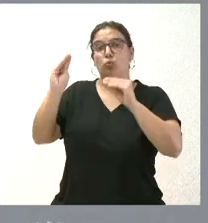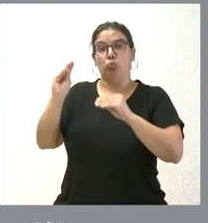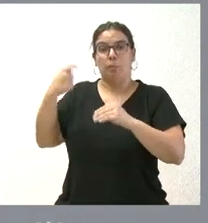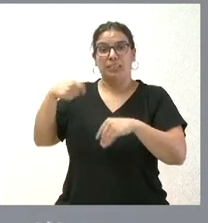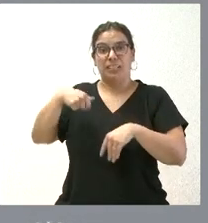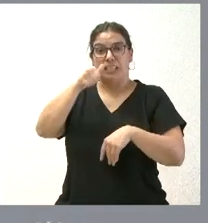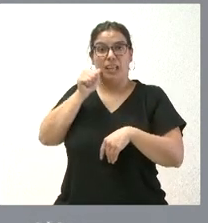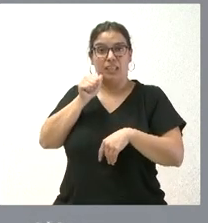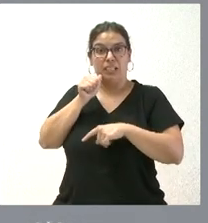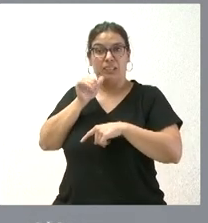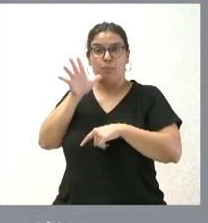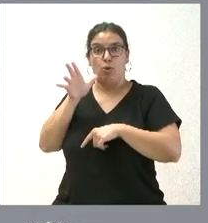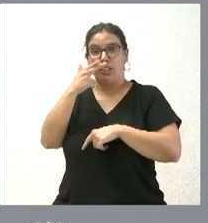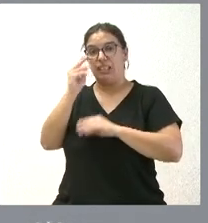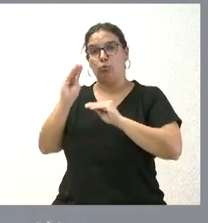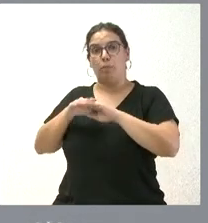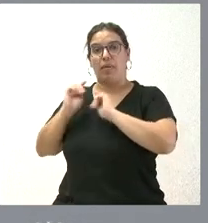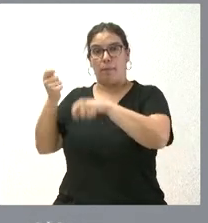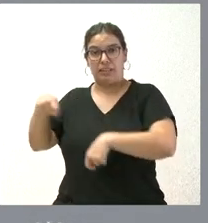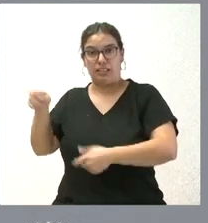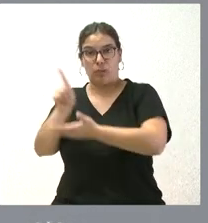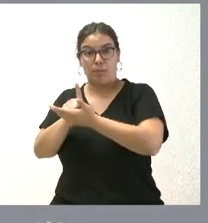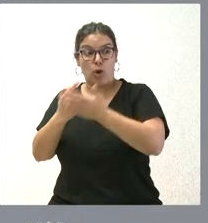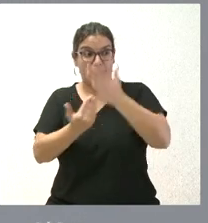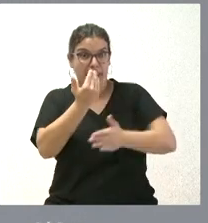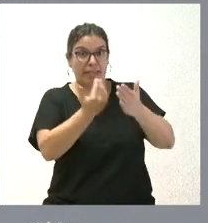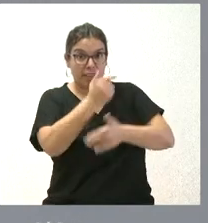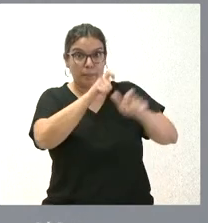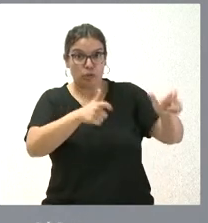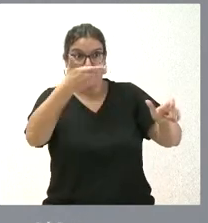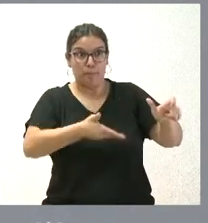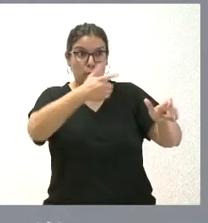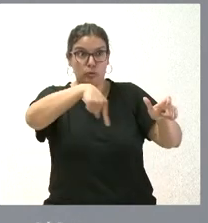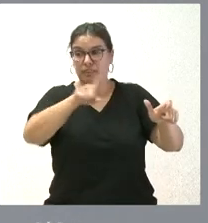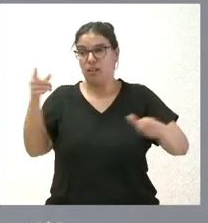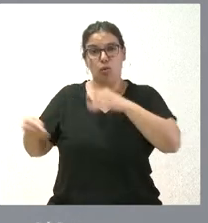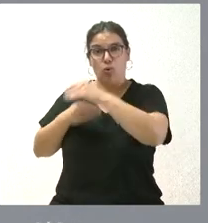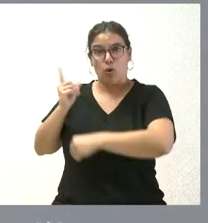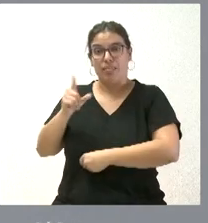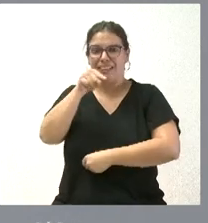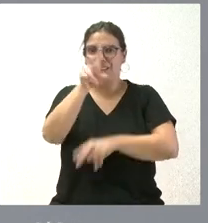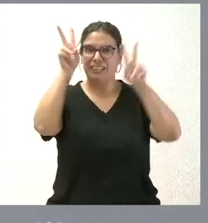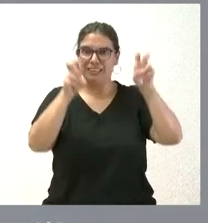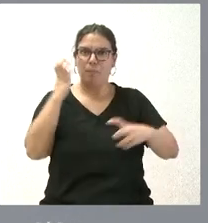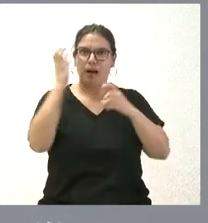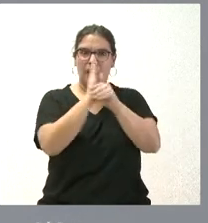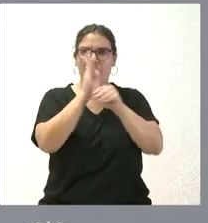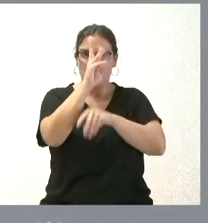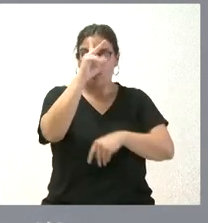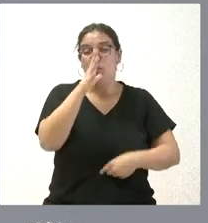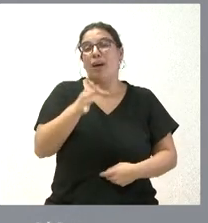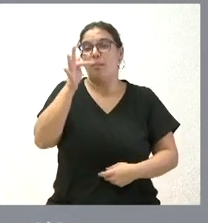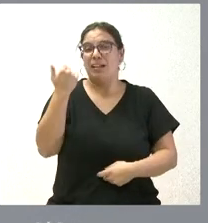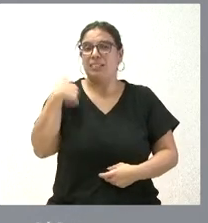pero, sin embargo, no está actuando en el día a día en lo que sí que interesa a la gente. Y esto creemos que hay muchos ganaderos preocupados. Claro, que además llueve sobre mojado.